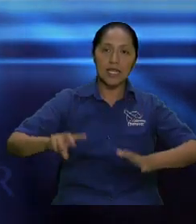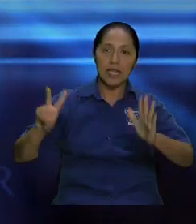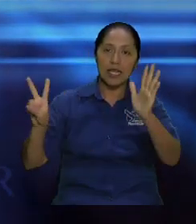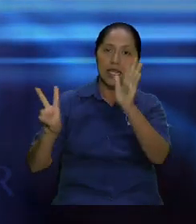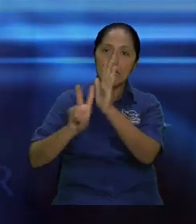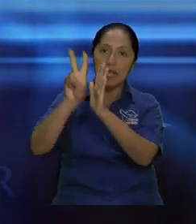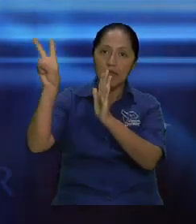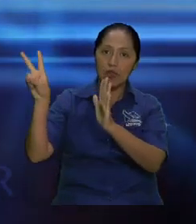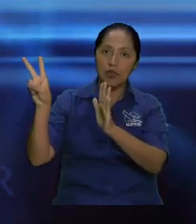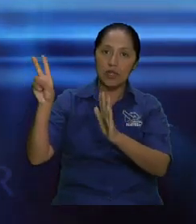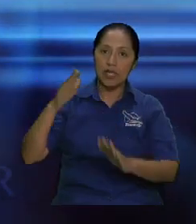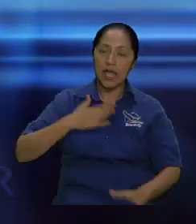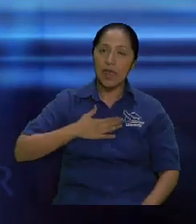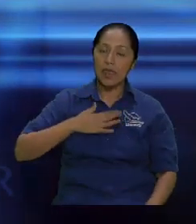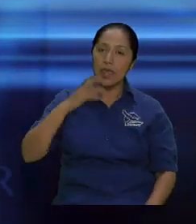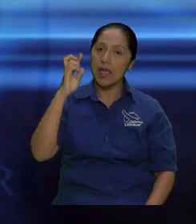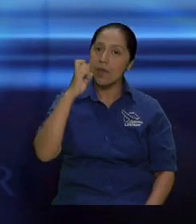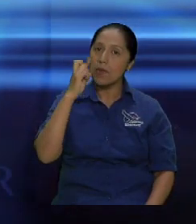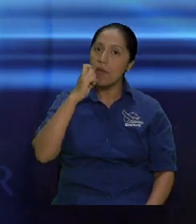obra